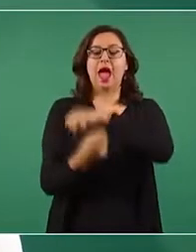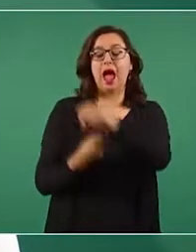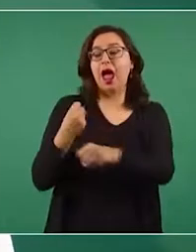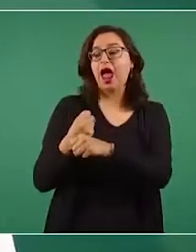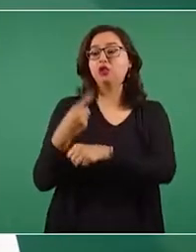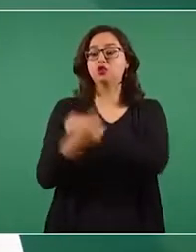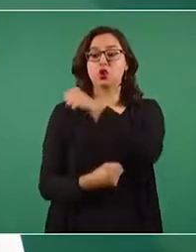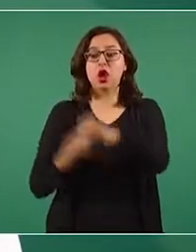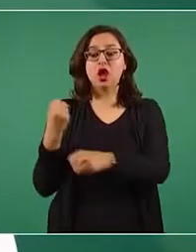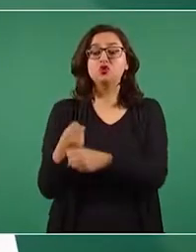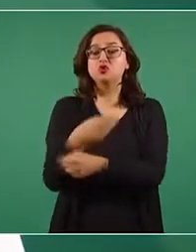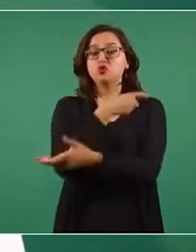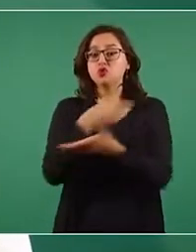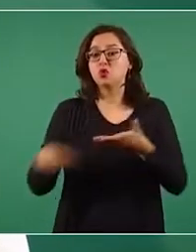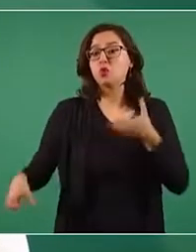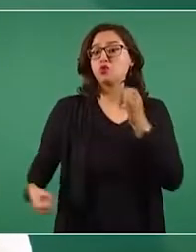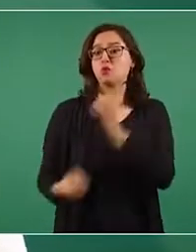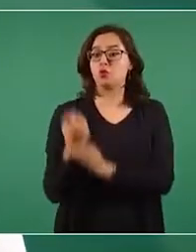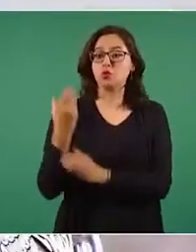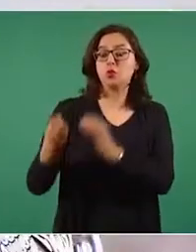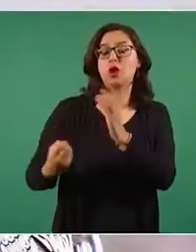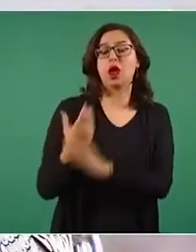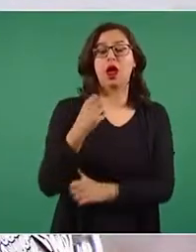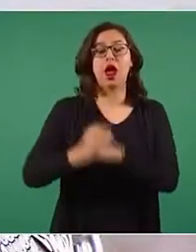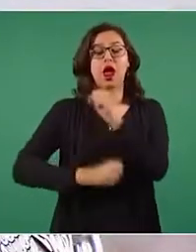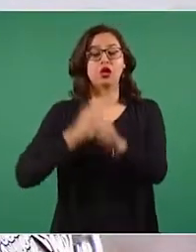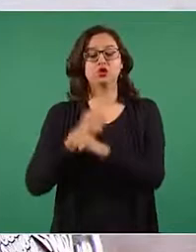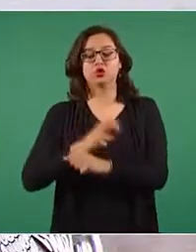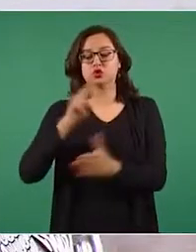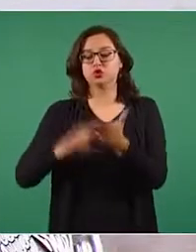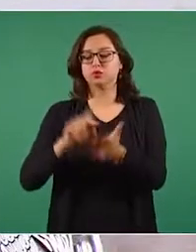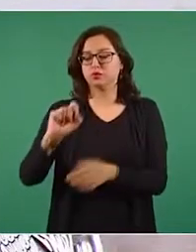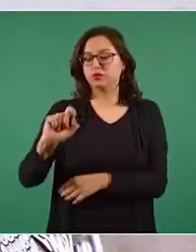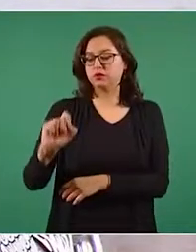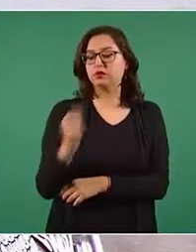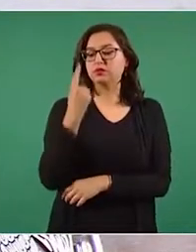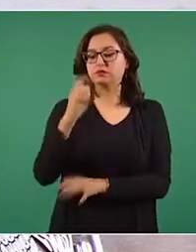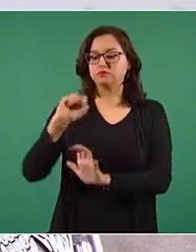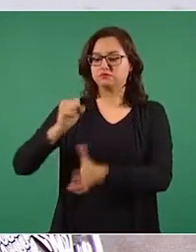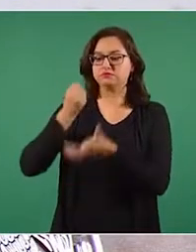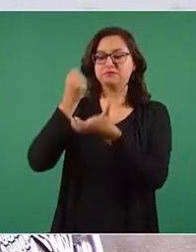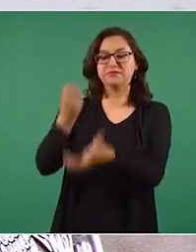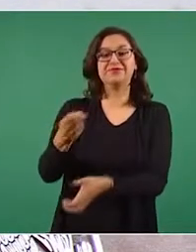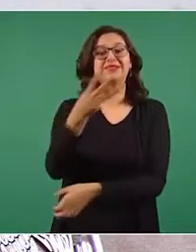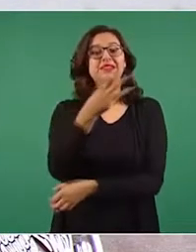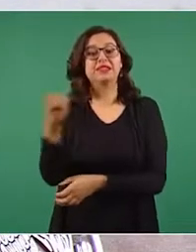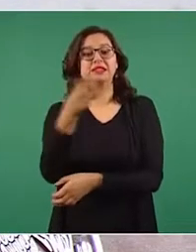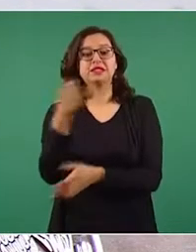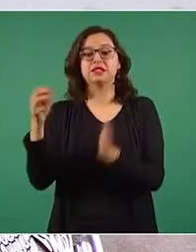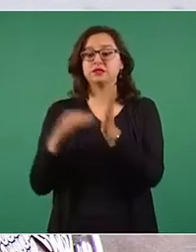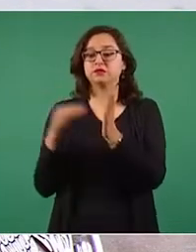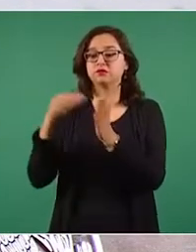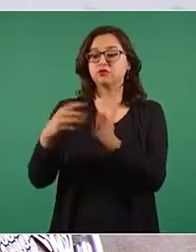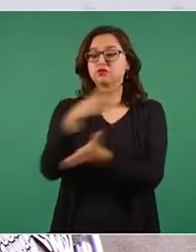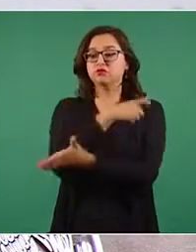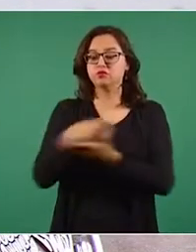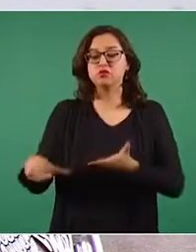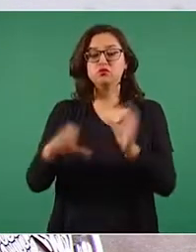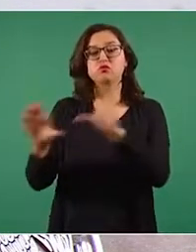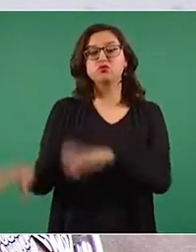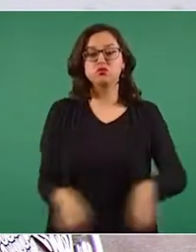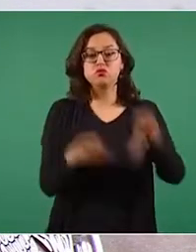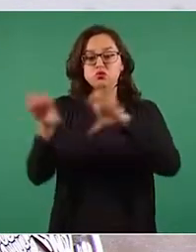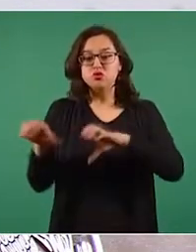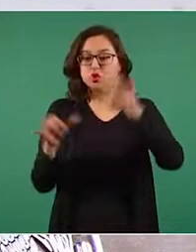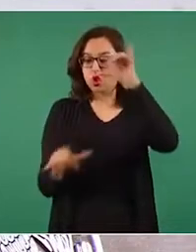para renovar equipos. En 2021 se destinaron trescientos millones para la adquisición de equipos de cómputo y